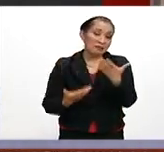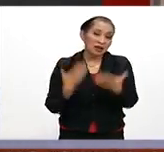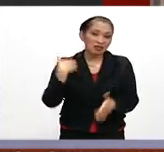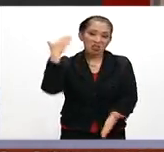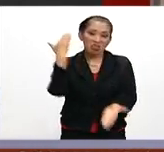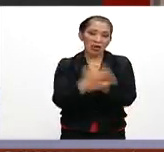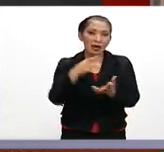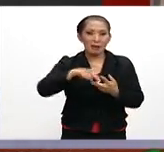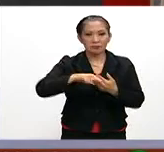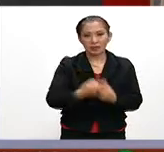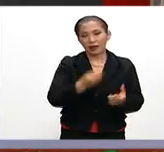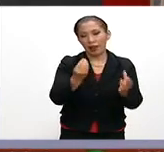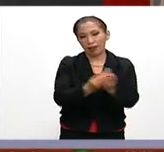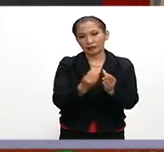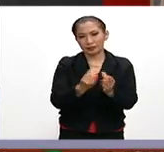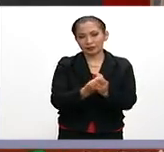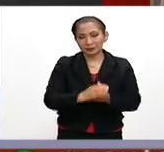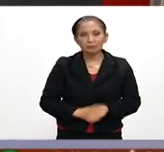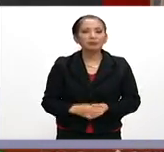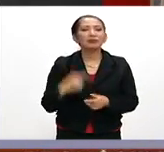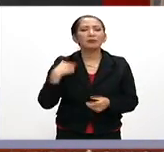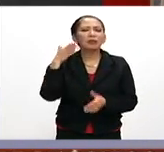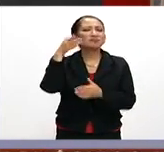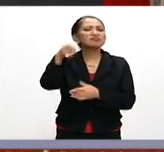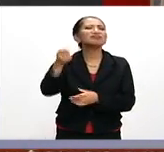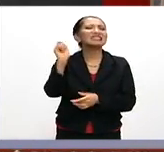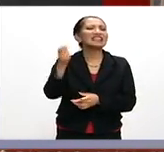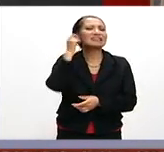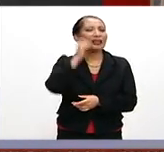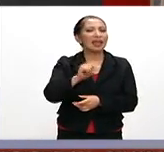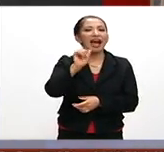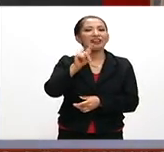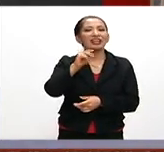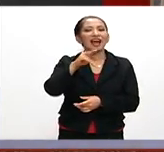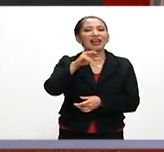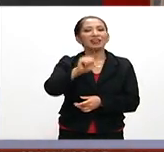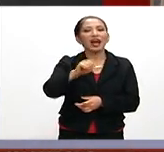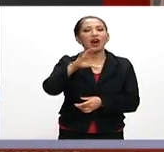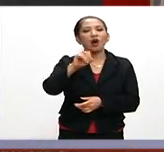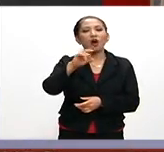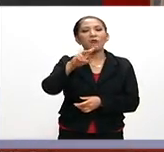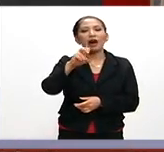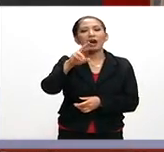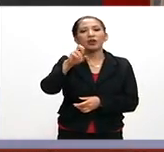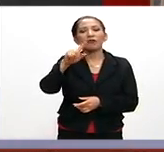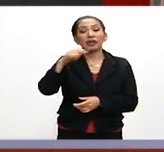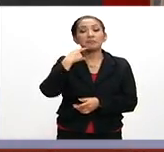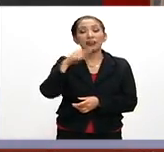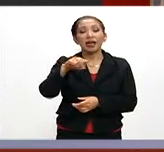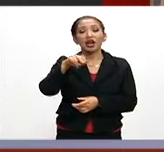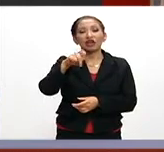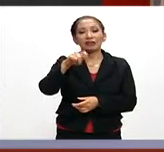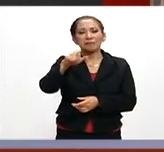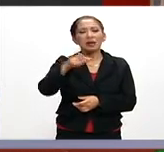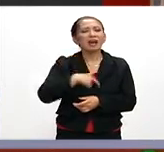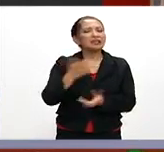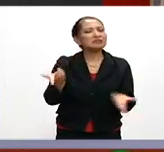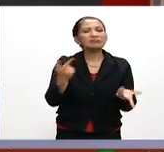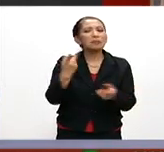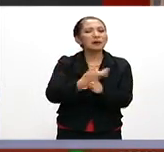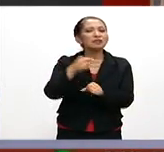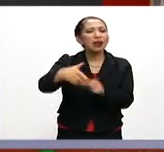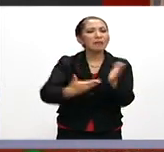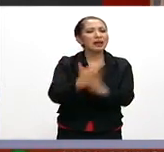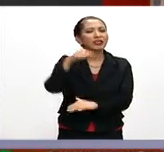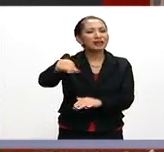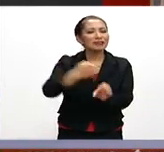frenar el inicio a clases. Vamos hasta Guerrero con Adriana Covarrubias, ella es enviada de Notimex. Adriana, ¿cómo amaneció